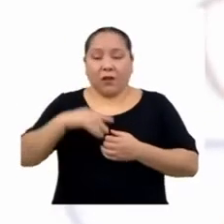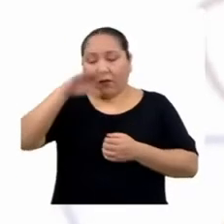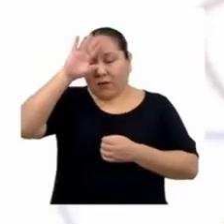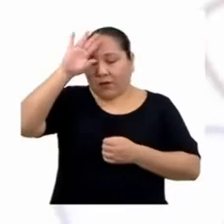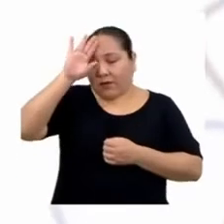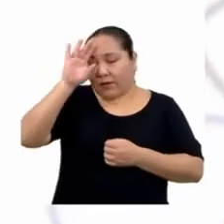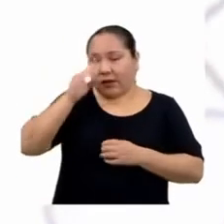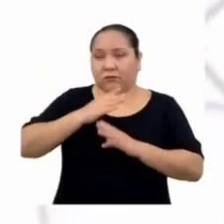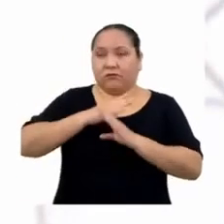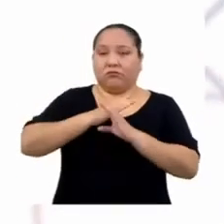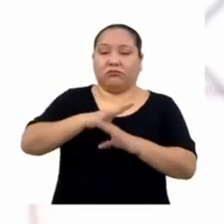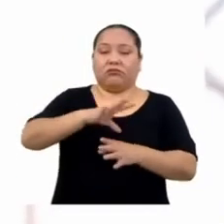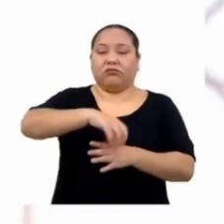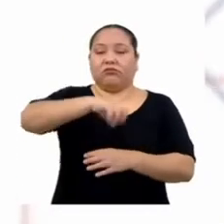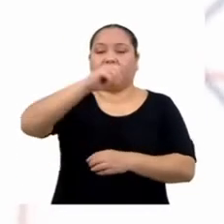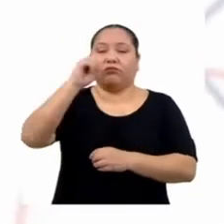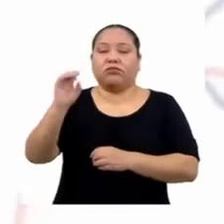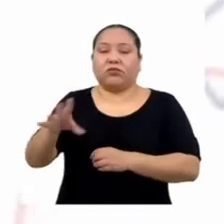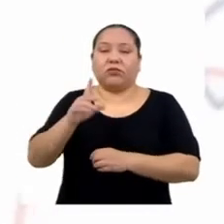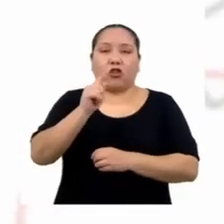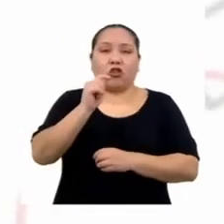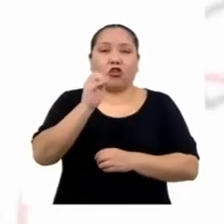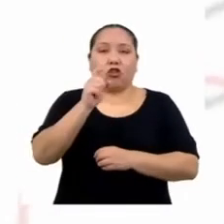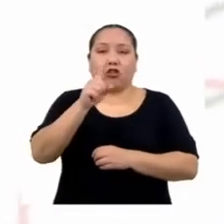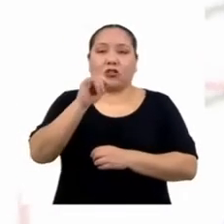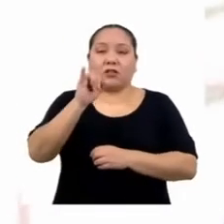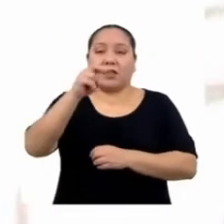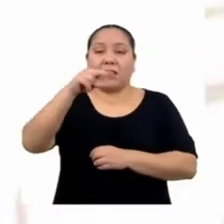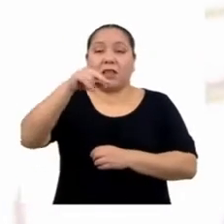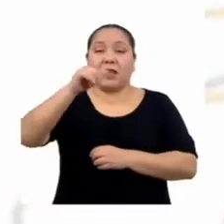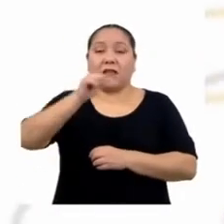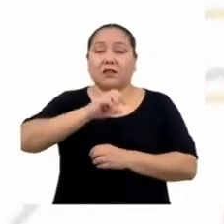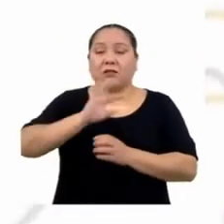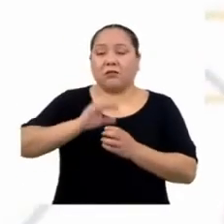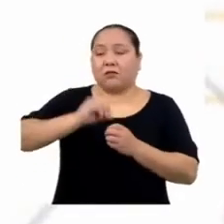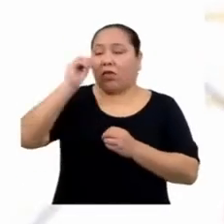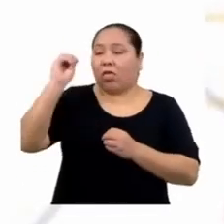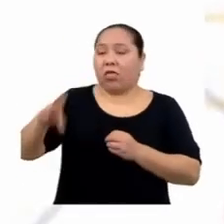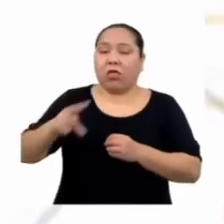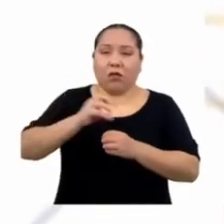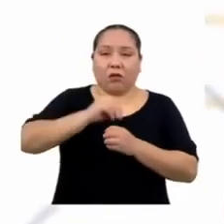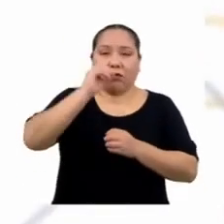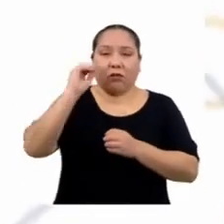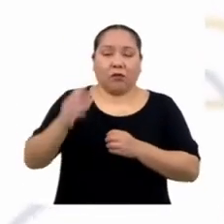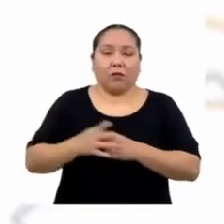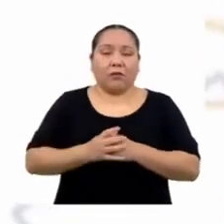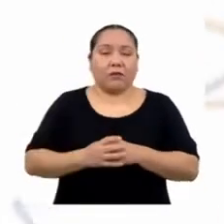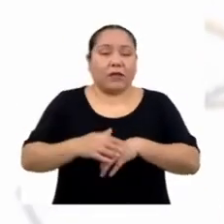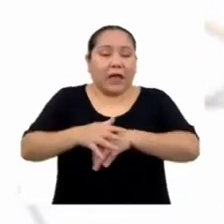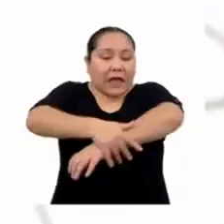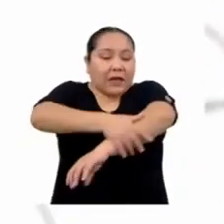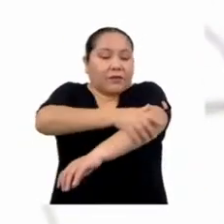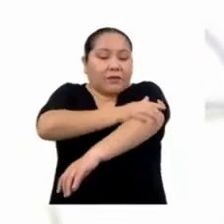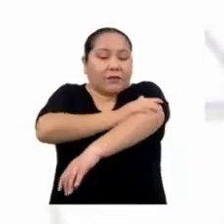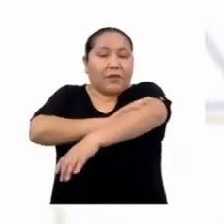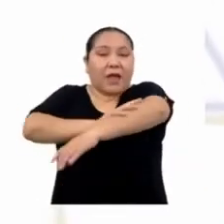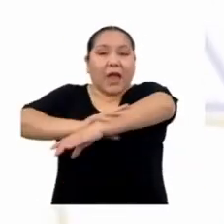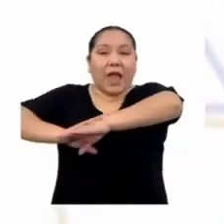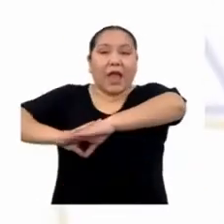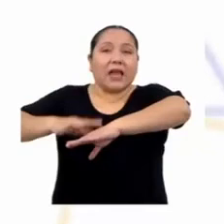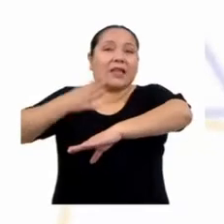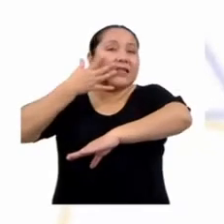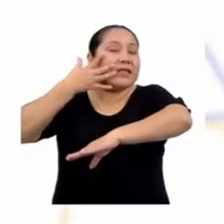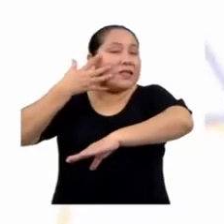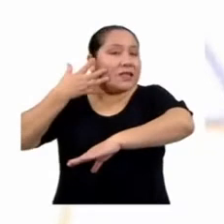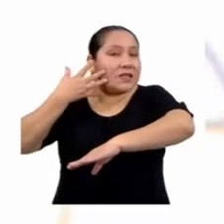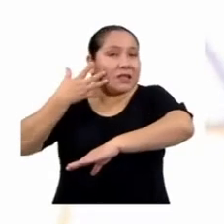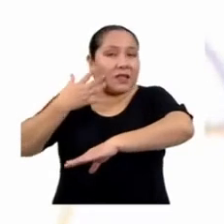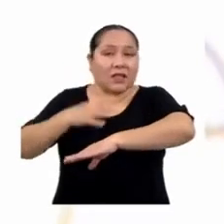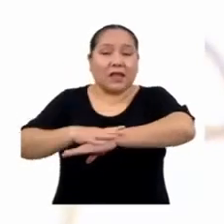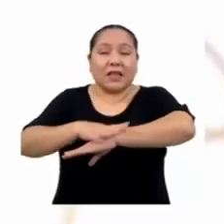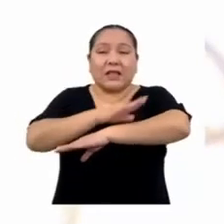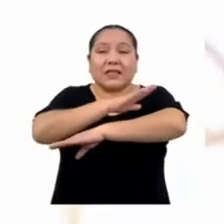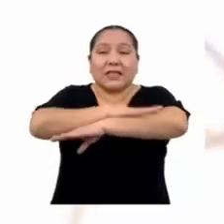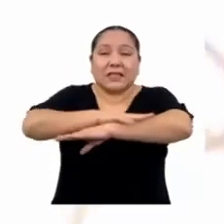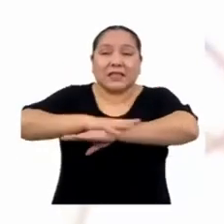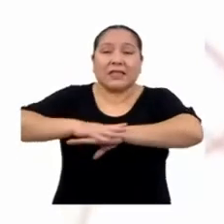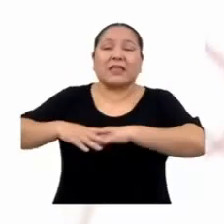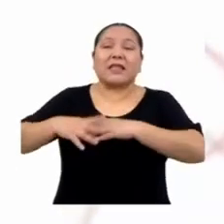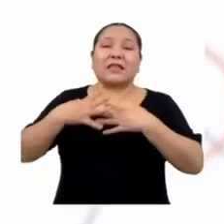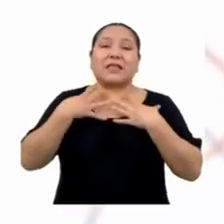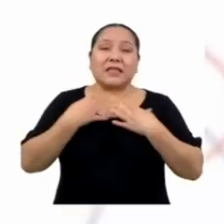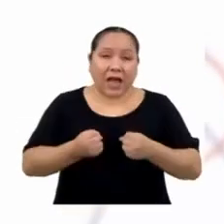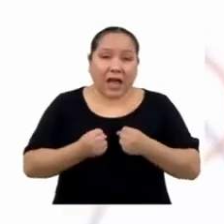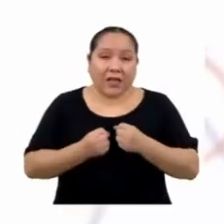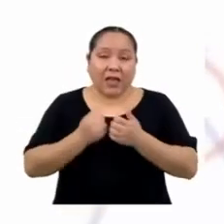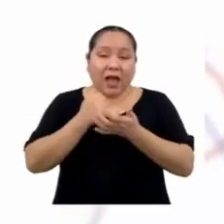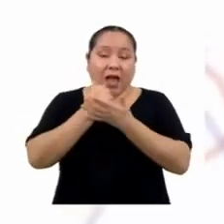impide que las bacterias infecciosas se alojen en el cuerpo. También permite tener una piel saludable, pues le hidrata y ayuda a regenerar sus células.